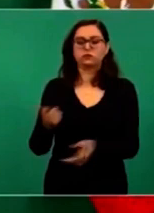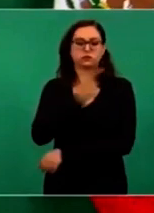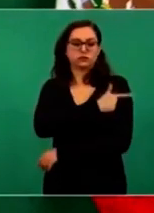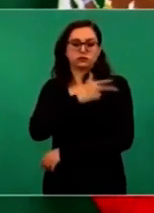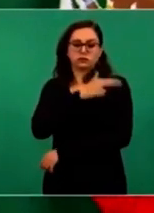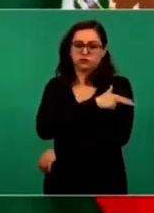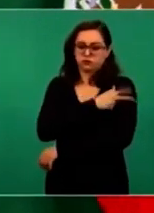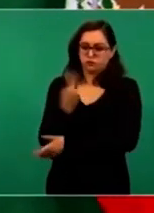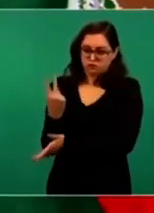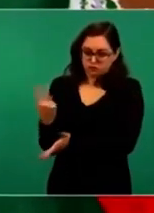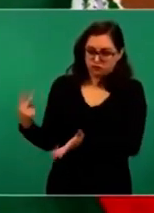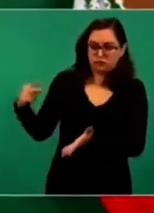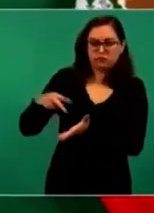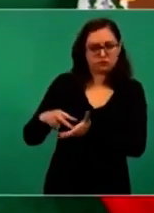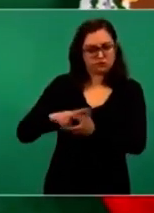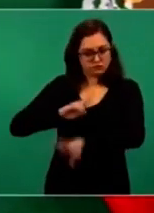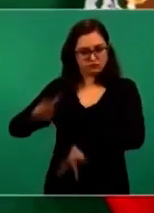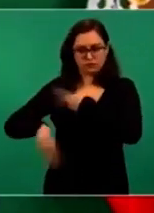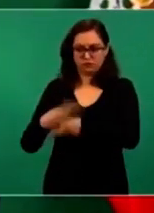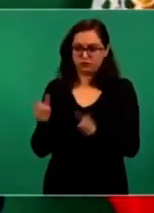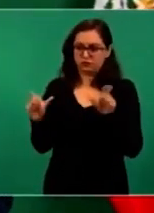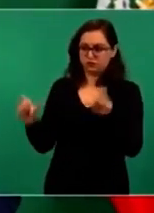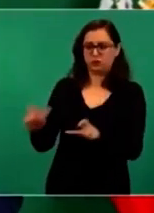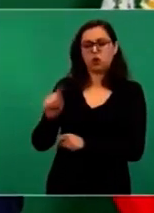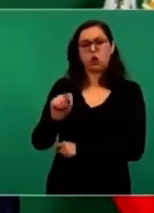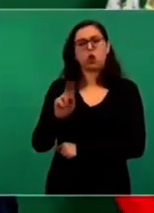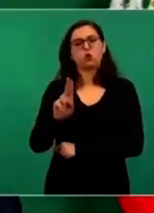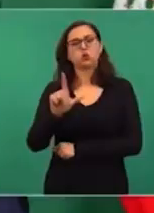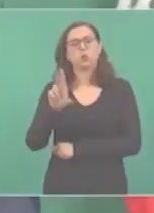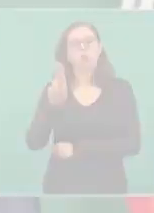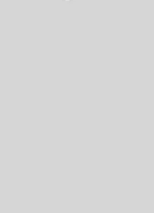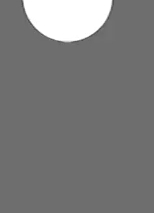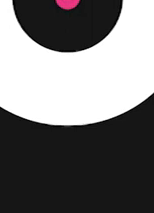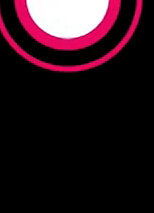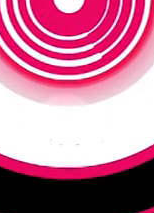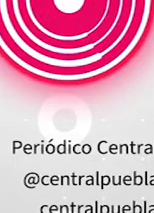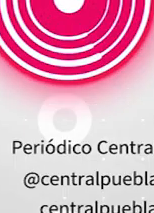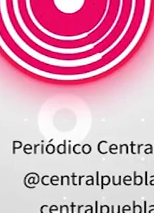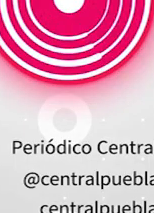Nacional, no solo en Tulum, sino en toda la Riviera Maestra.